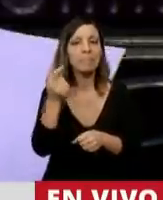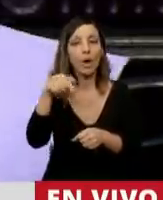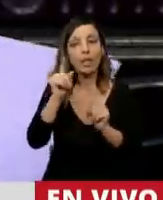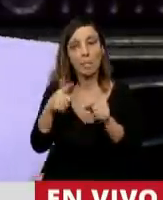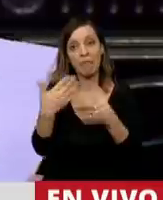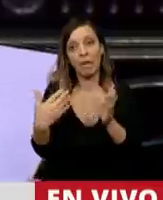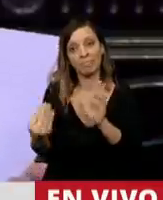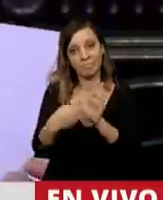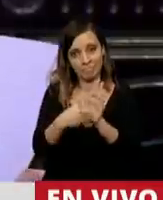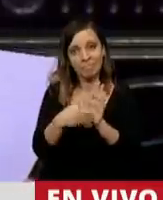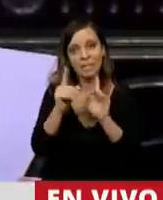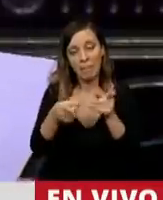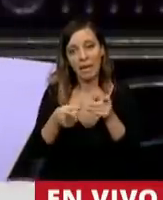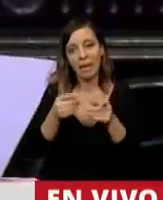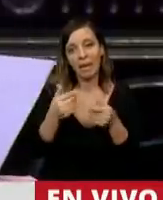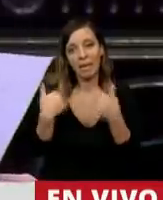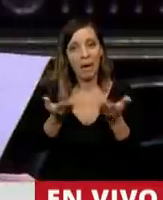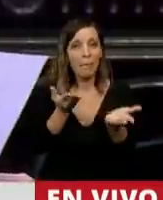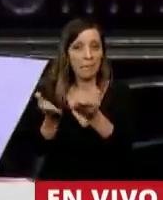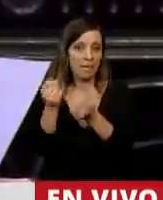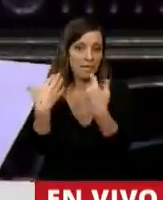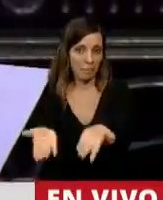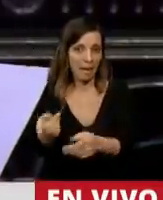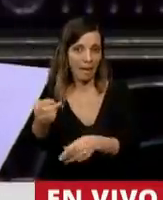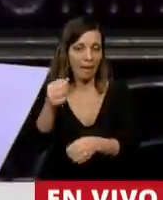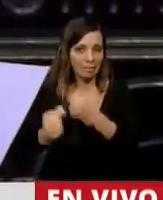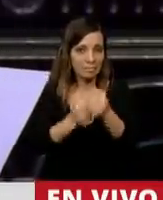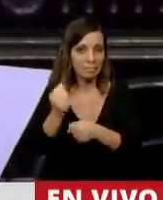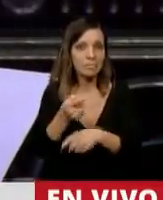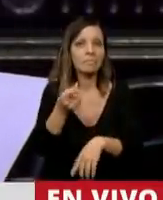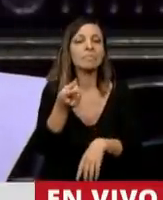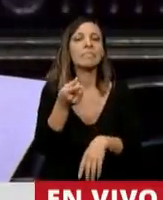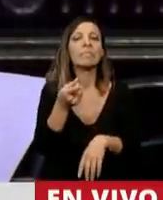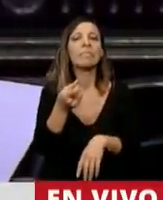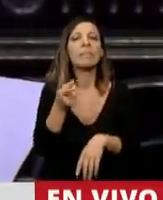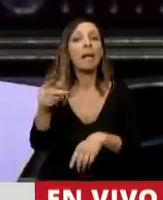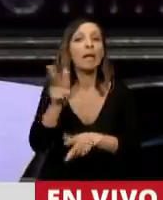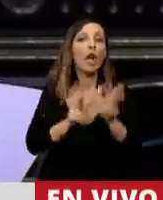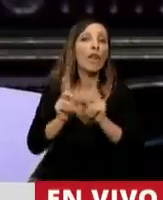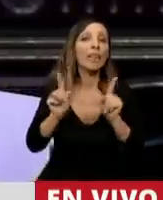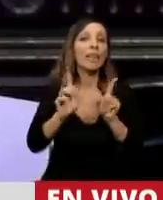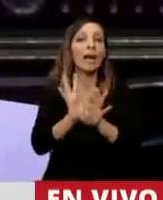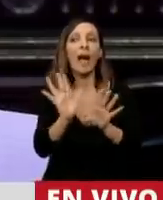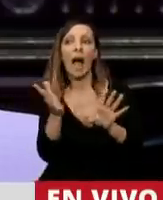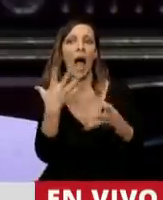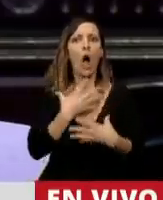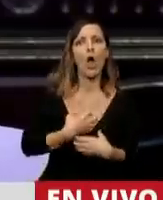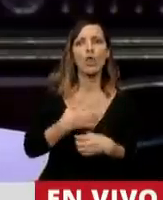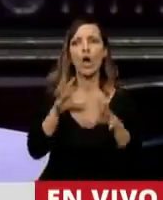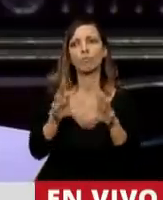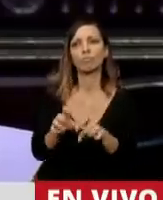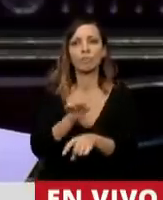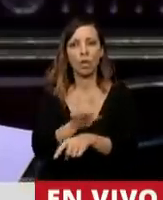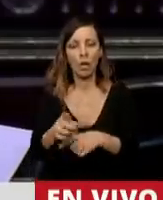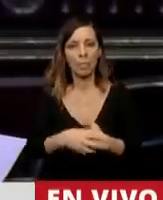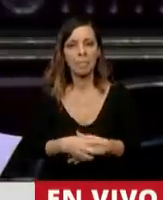incluida dentro de la moratoria. Para que vean que no nos guía ningún tipo de odio ni de rencor, sino que realmente estamos